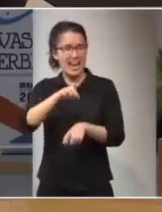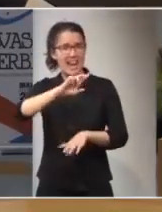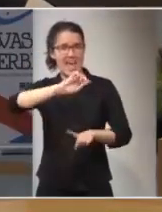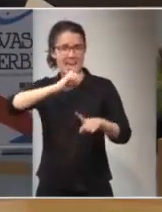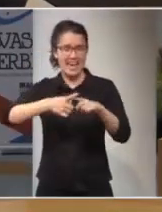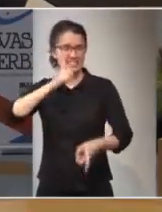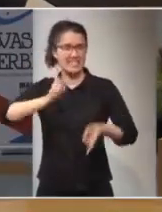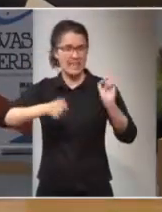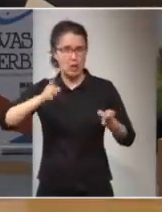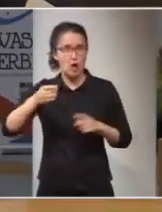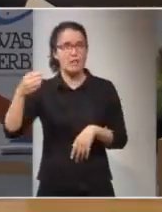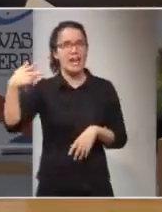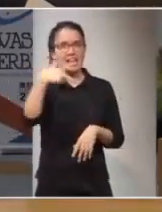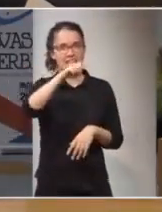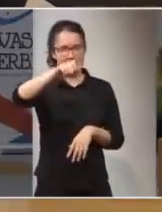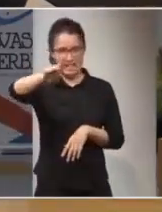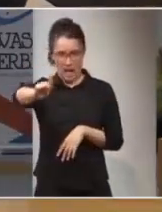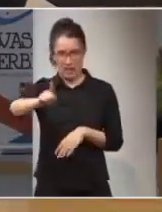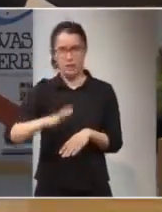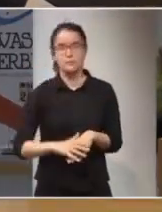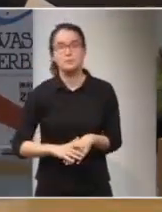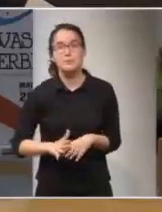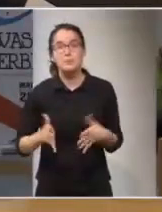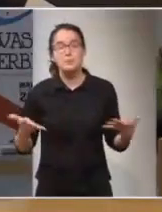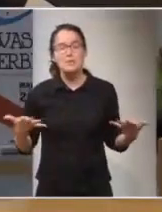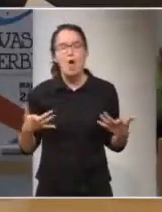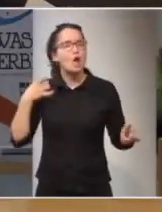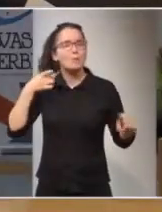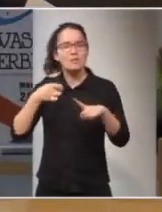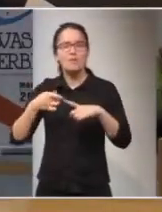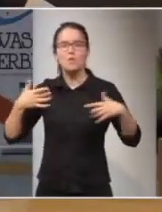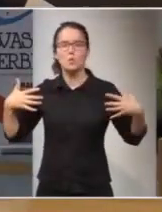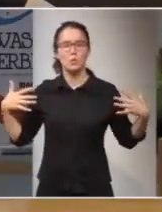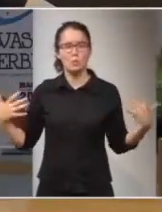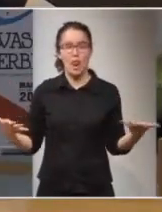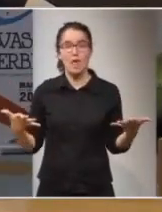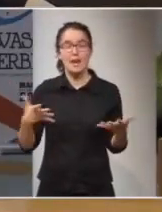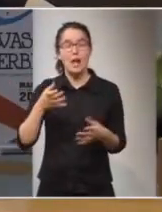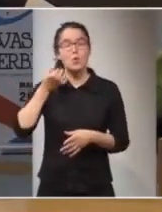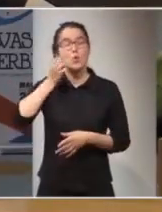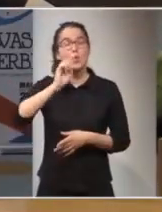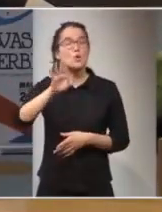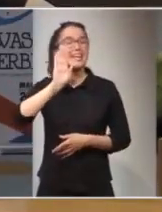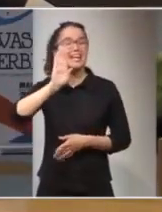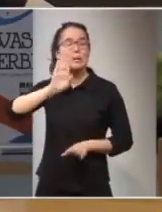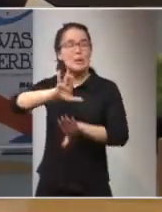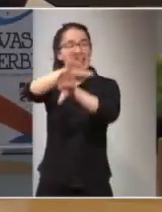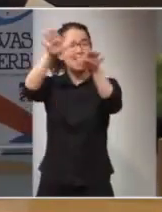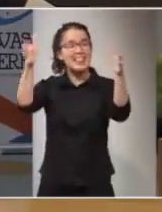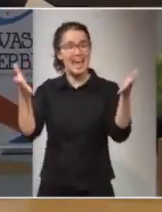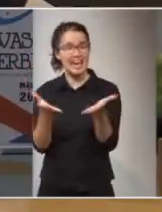del Chad, lo que se perseguía era un crimen internacional